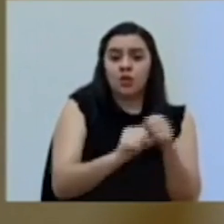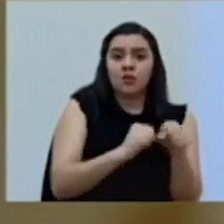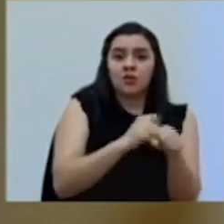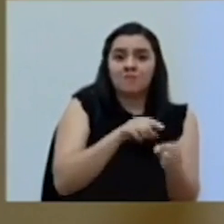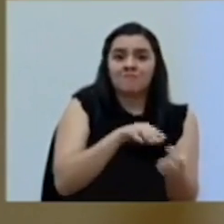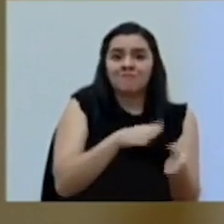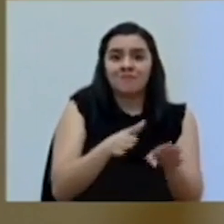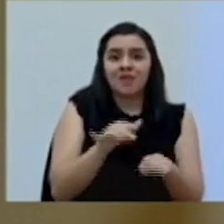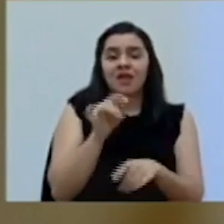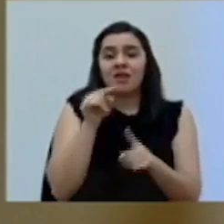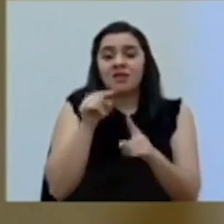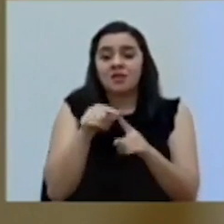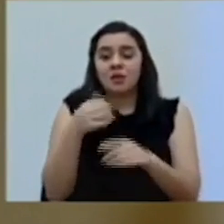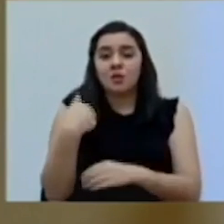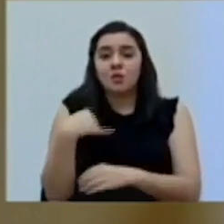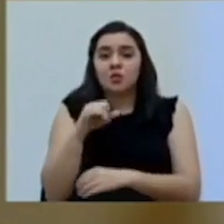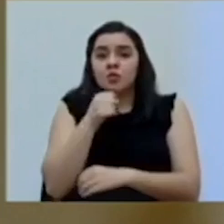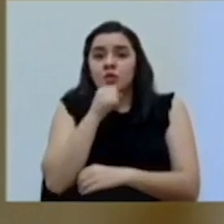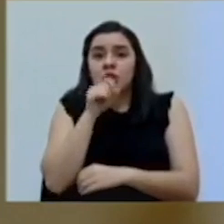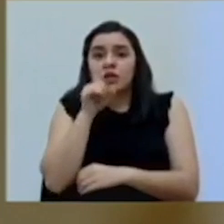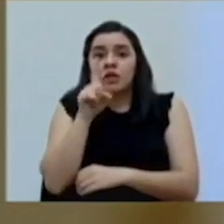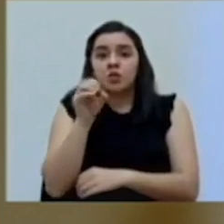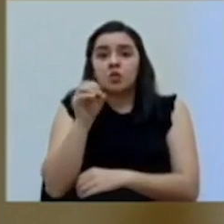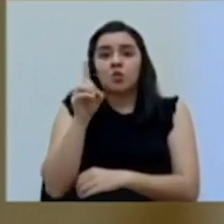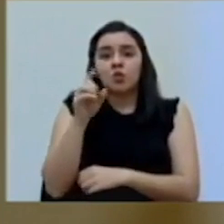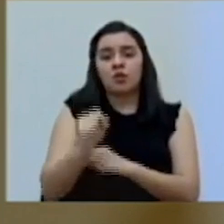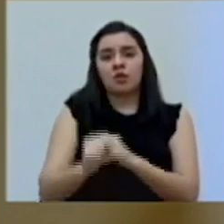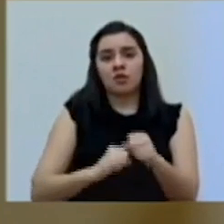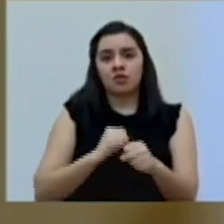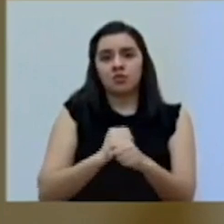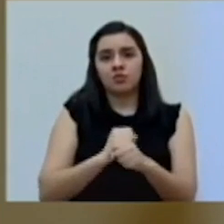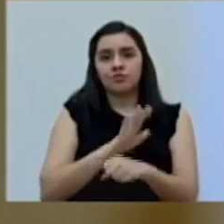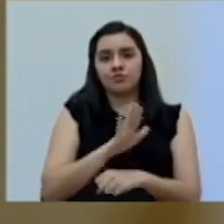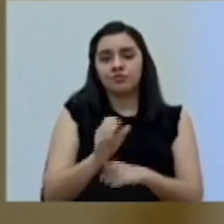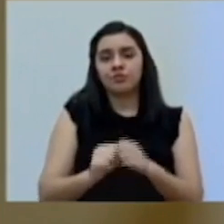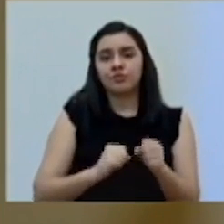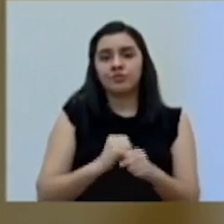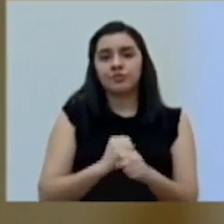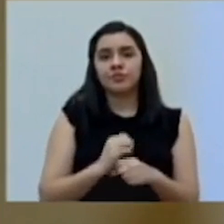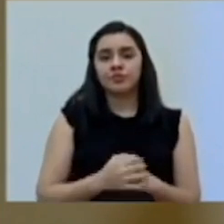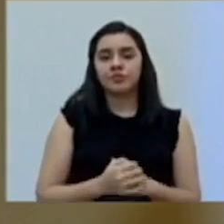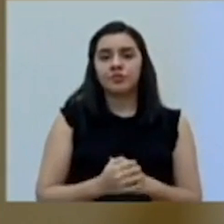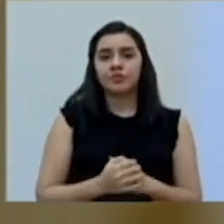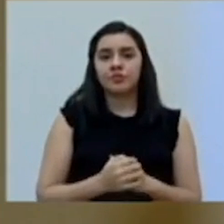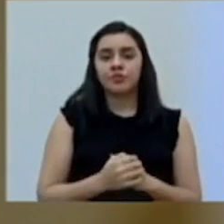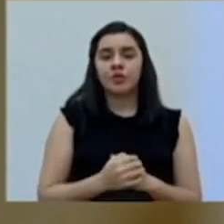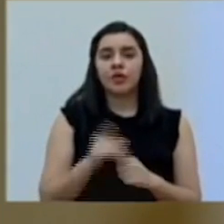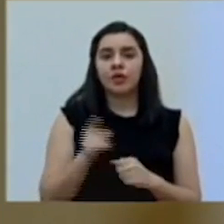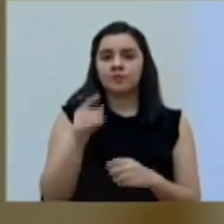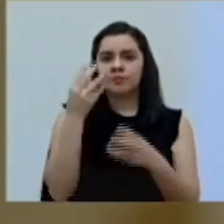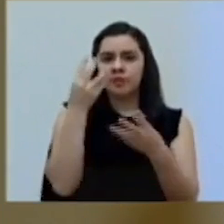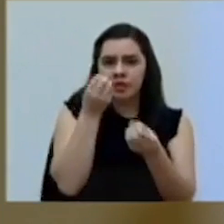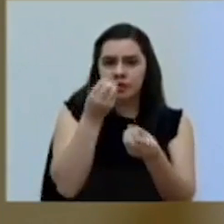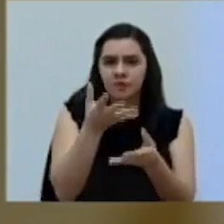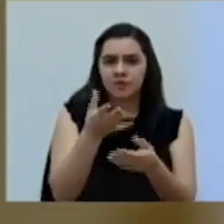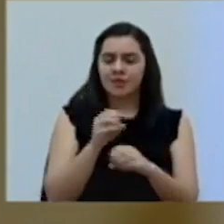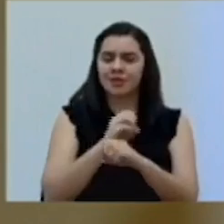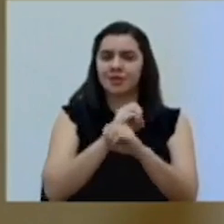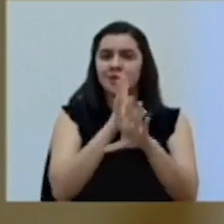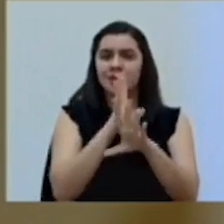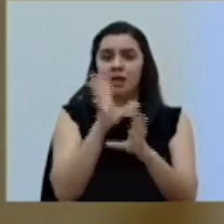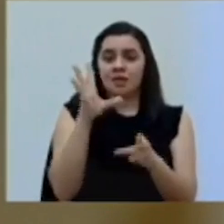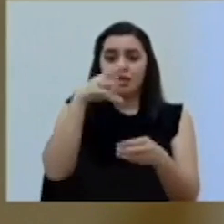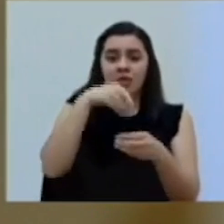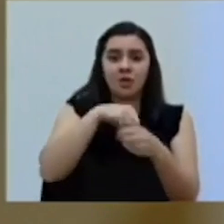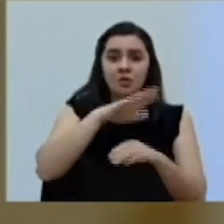hasta personas tan longevas como los 101 años. Y el registro sí es claro en que dentro de